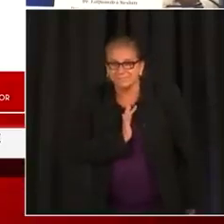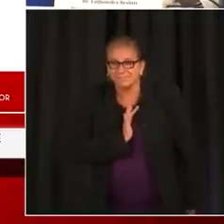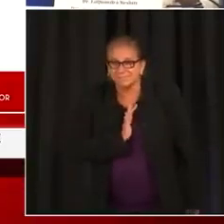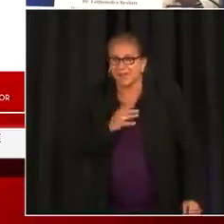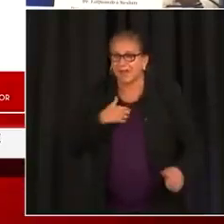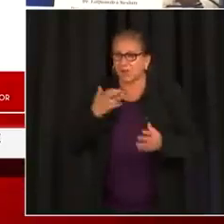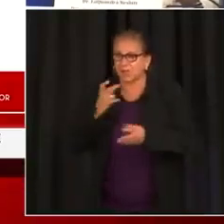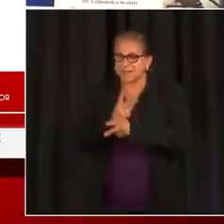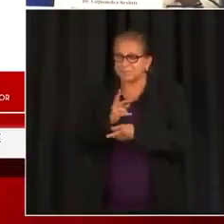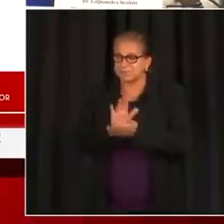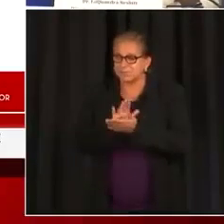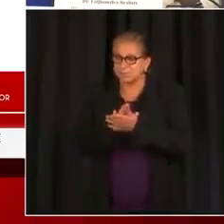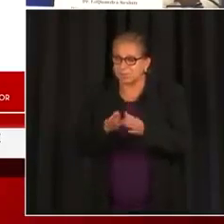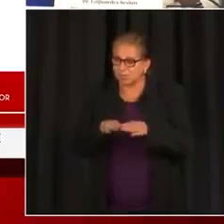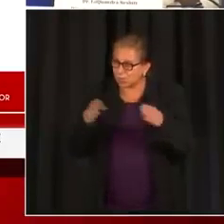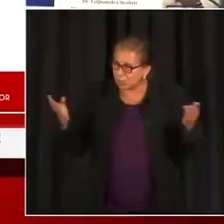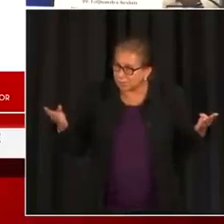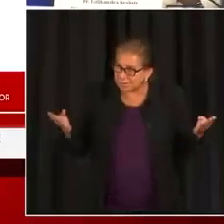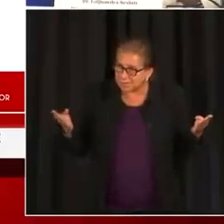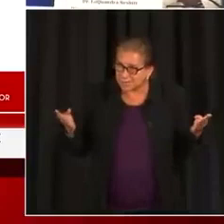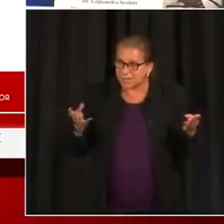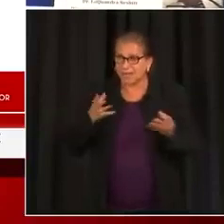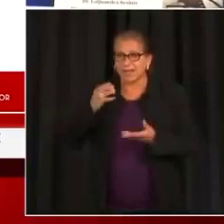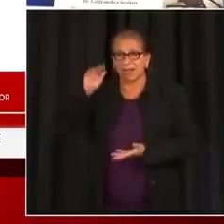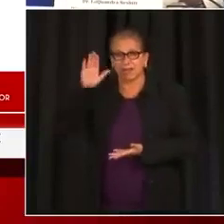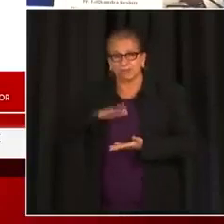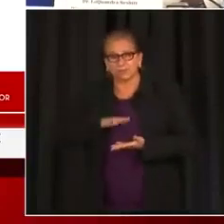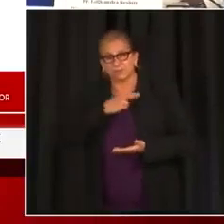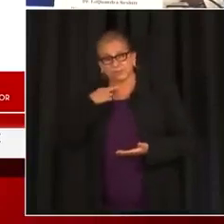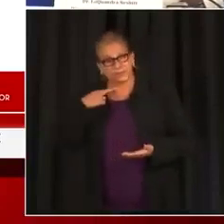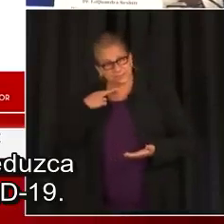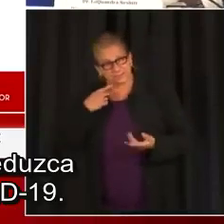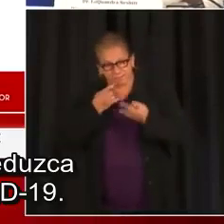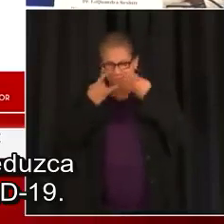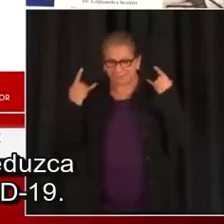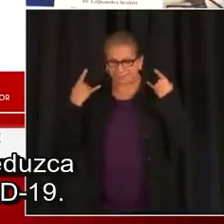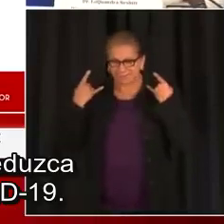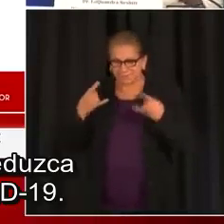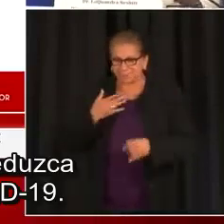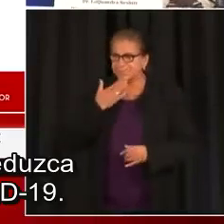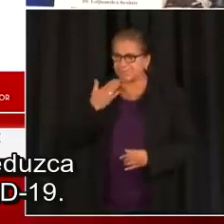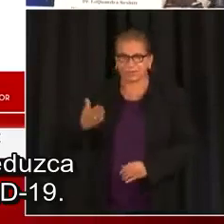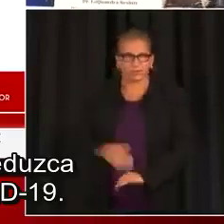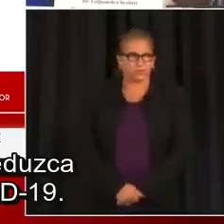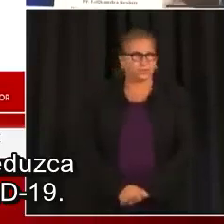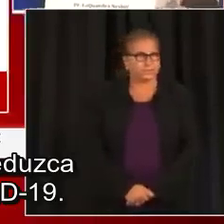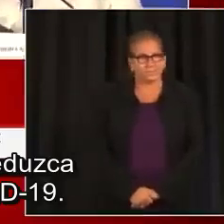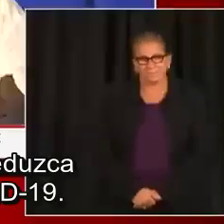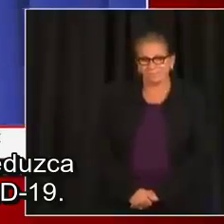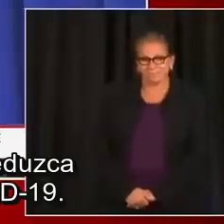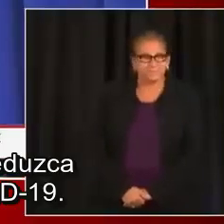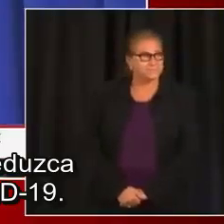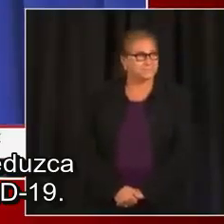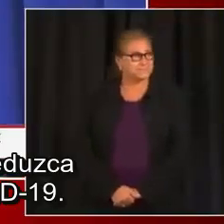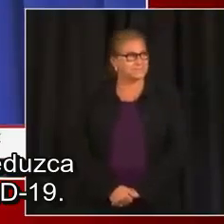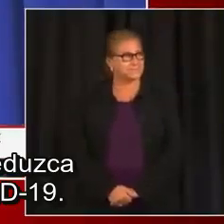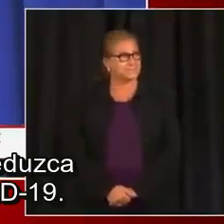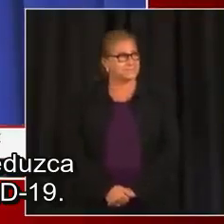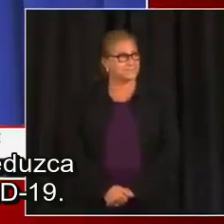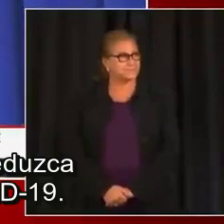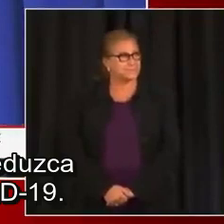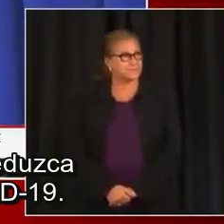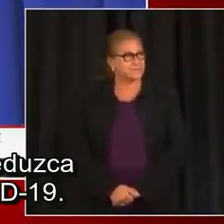otoño, sino de que las escuelas puedan seguir abiertas operando de tal manera que vamos a reducir